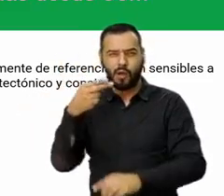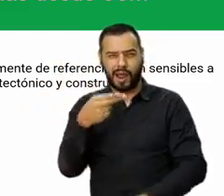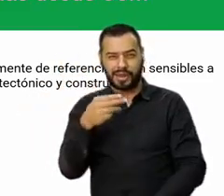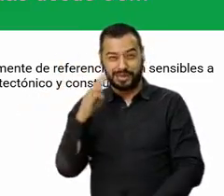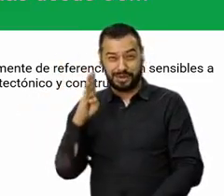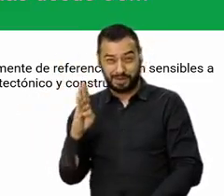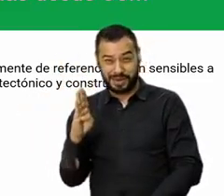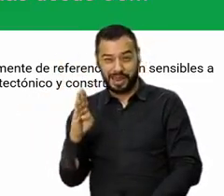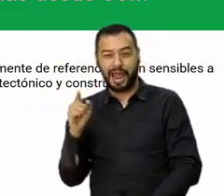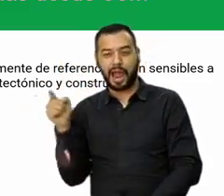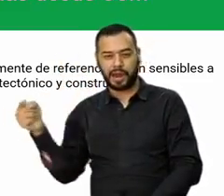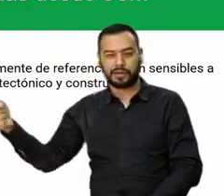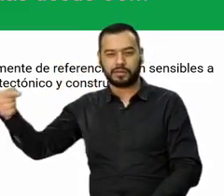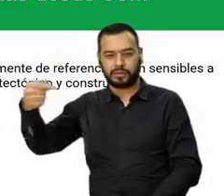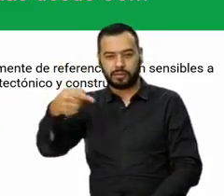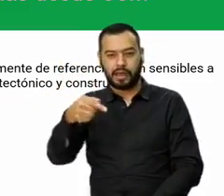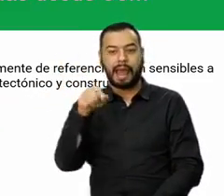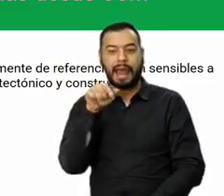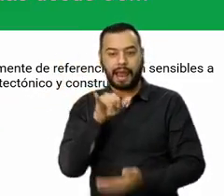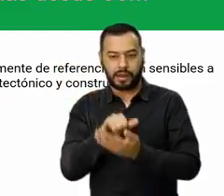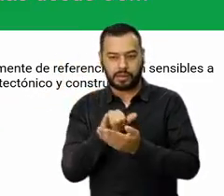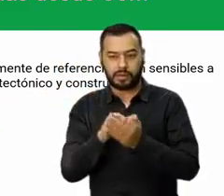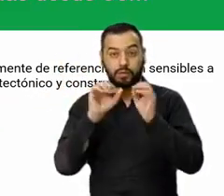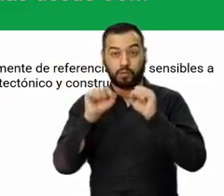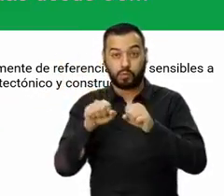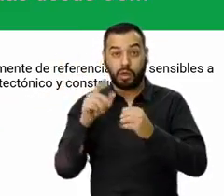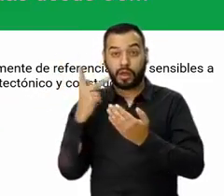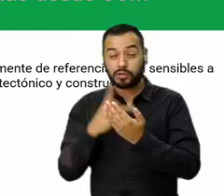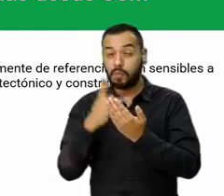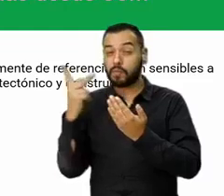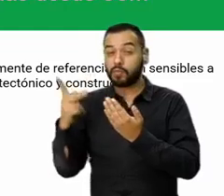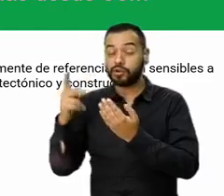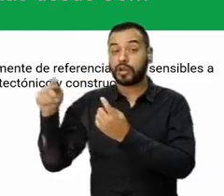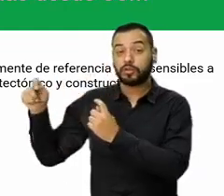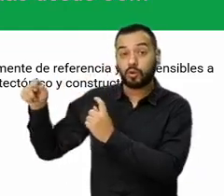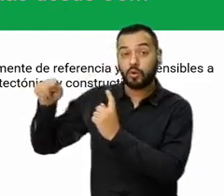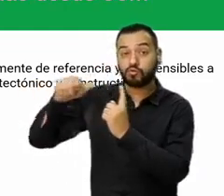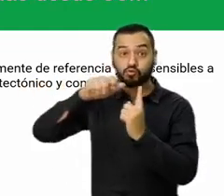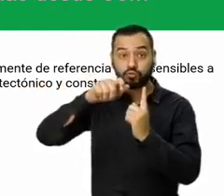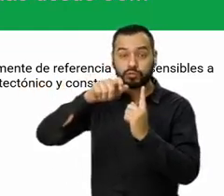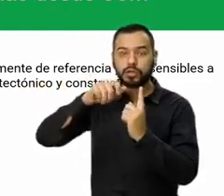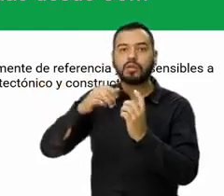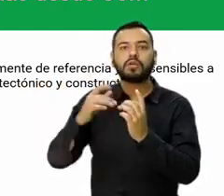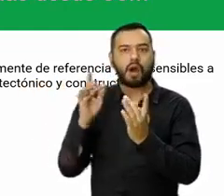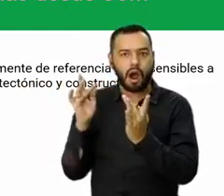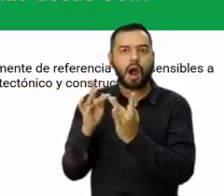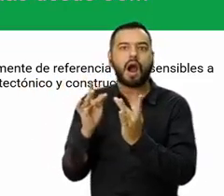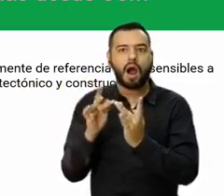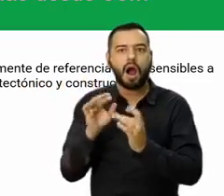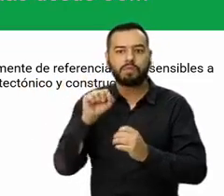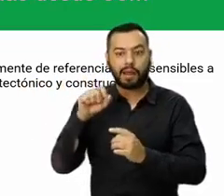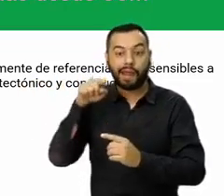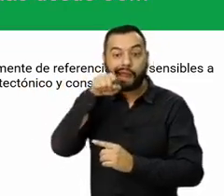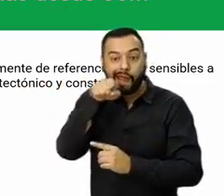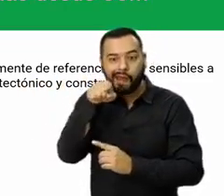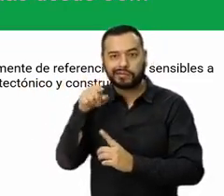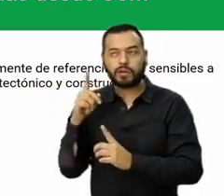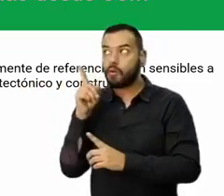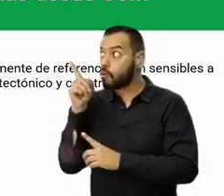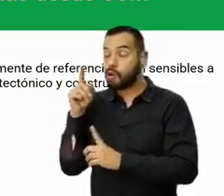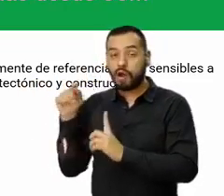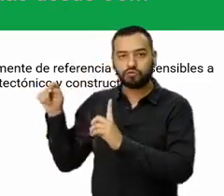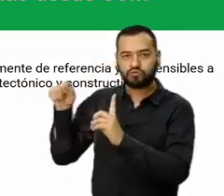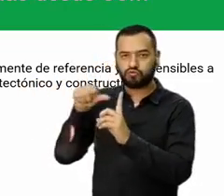Esa parte de ahí está espectacular. Este proyecto aplica subsidio. Entonces tiene, este sí aplica subsidio.